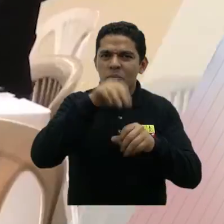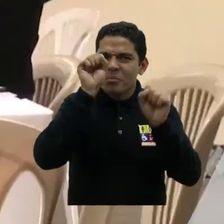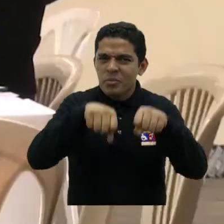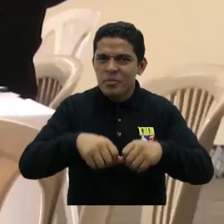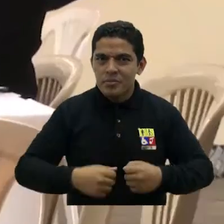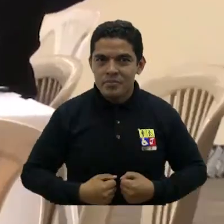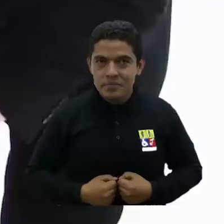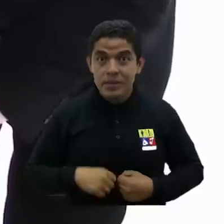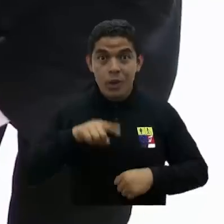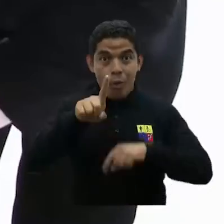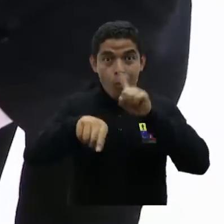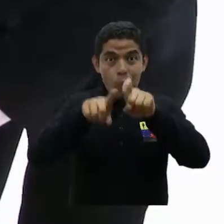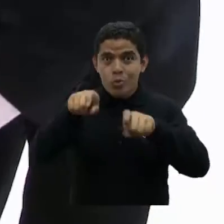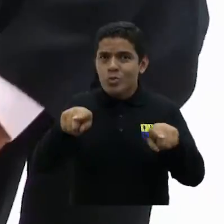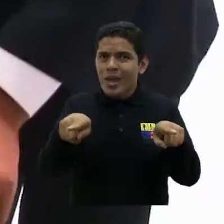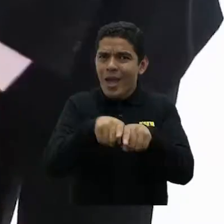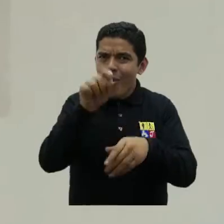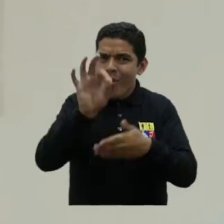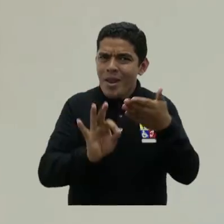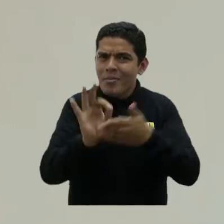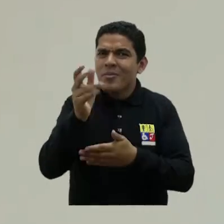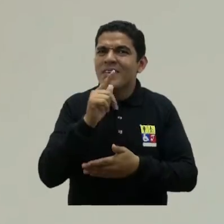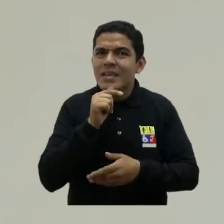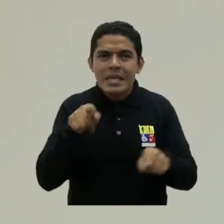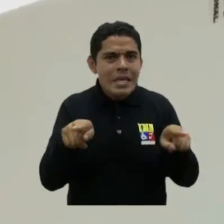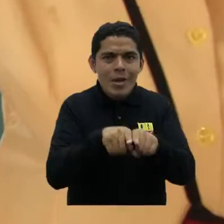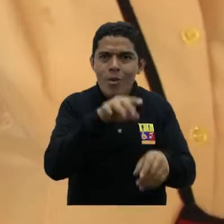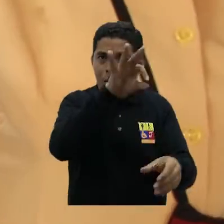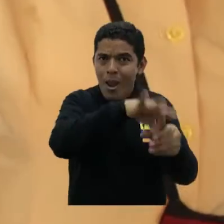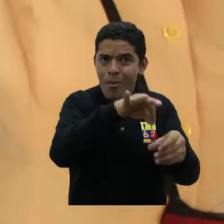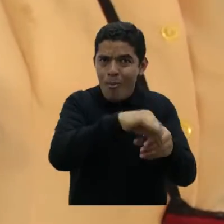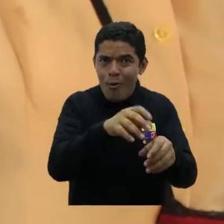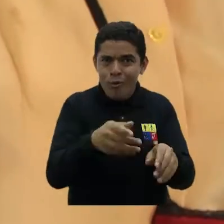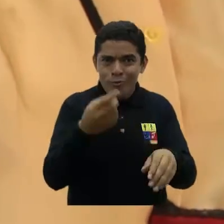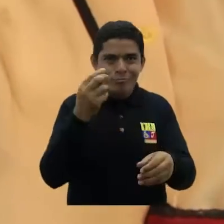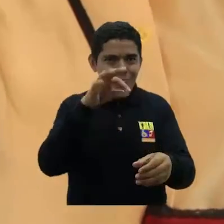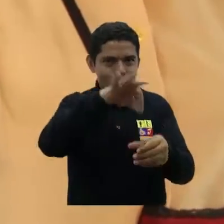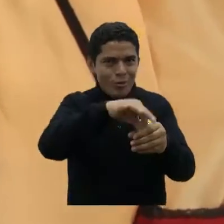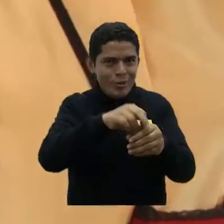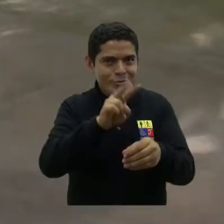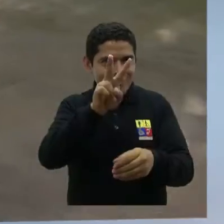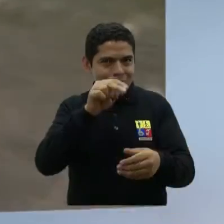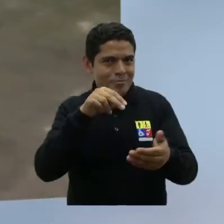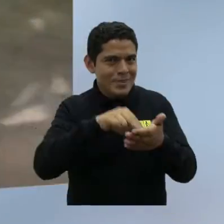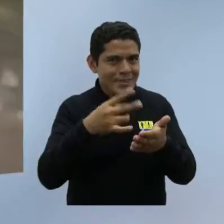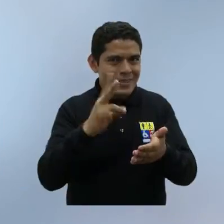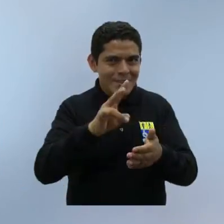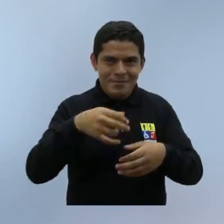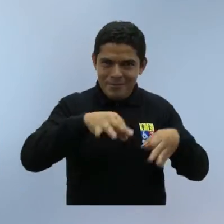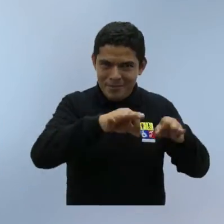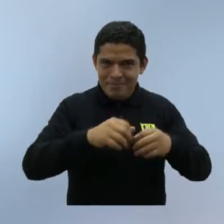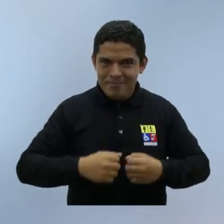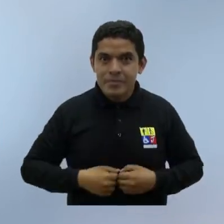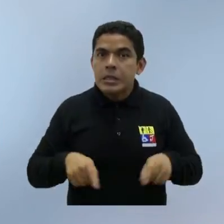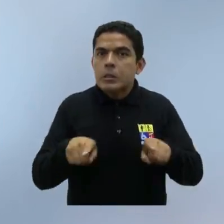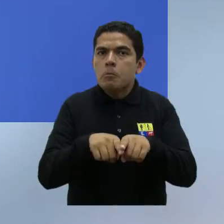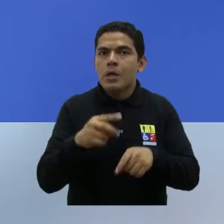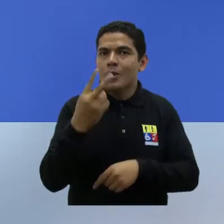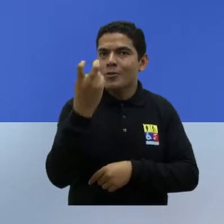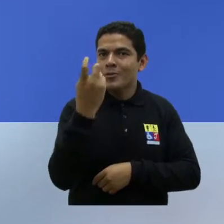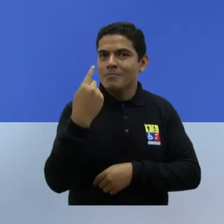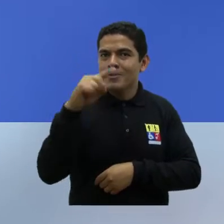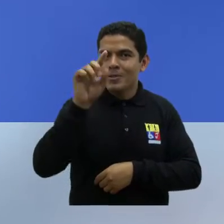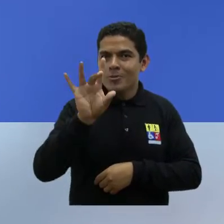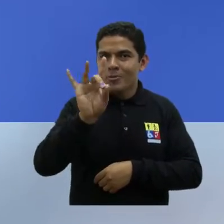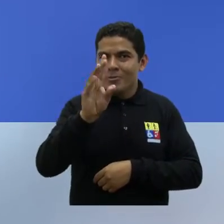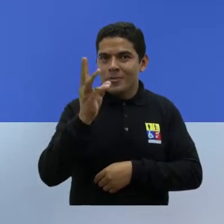En la consulta se encuentran habilitados para sufragar los mismos ciudadanos facultados para los comicios generales de febrero de 2017, es decir,